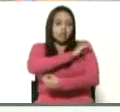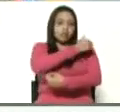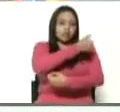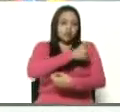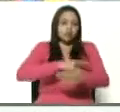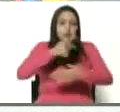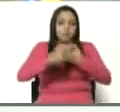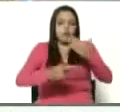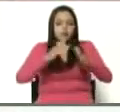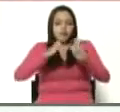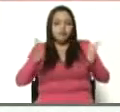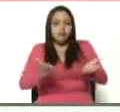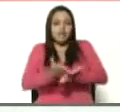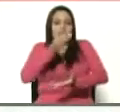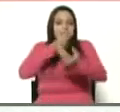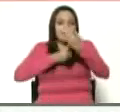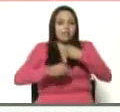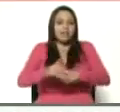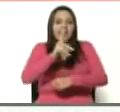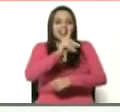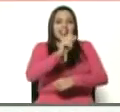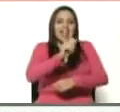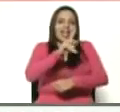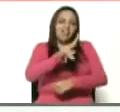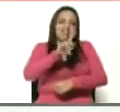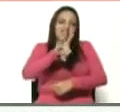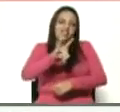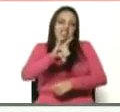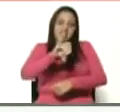del Programa Mundial de Alimentos, David Brasley.